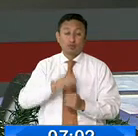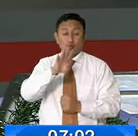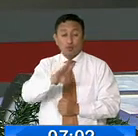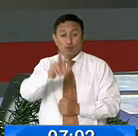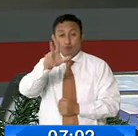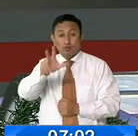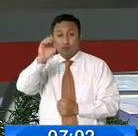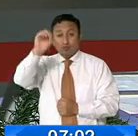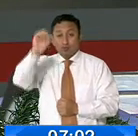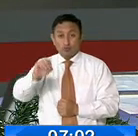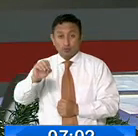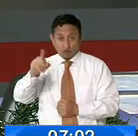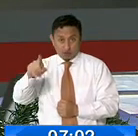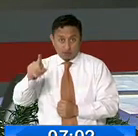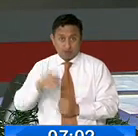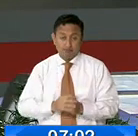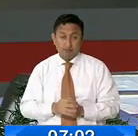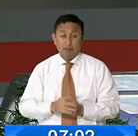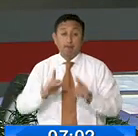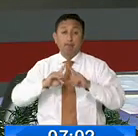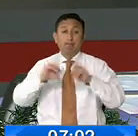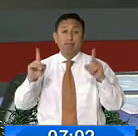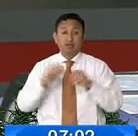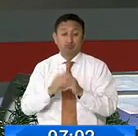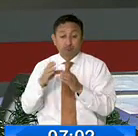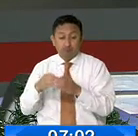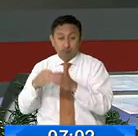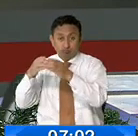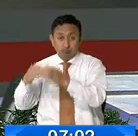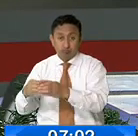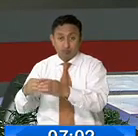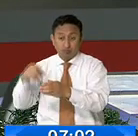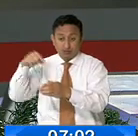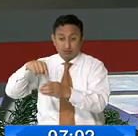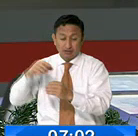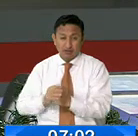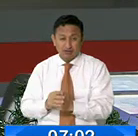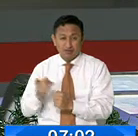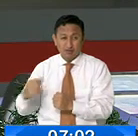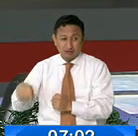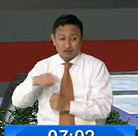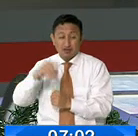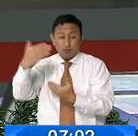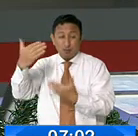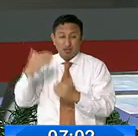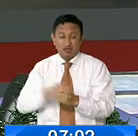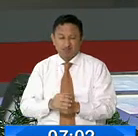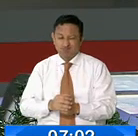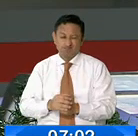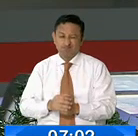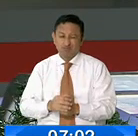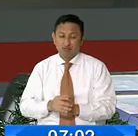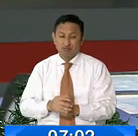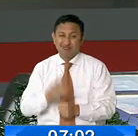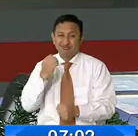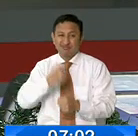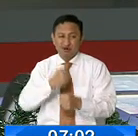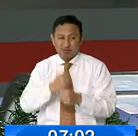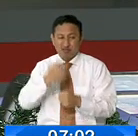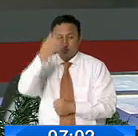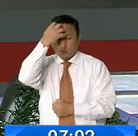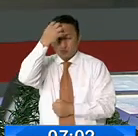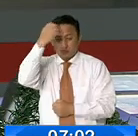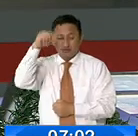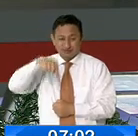.4%, sin embargo, es un sector que tiene poca afinidad con temas políticos, empleo, educación, son